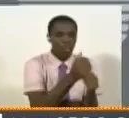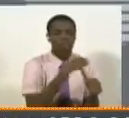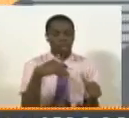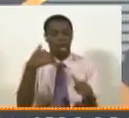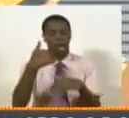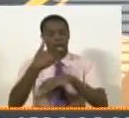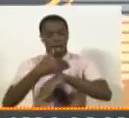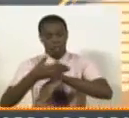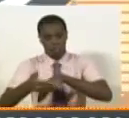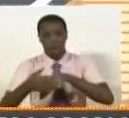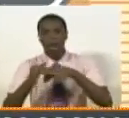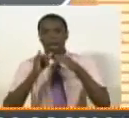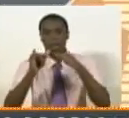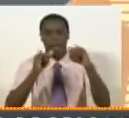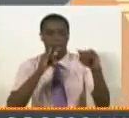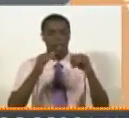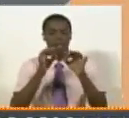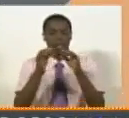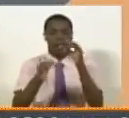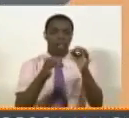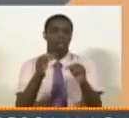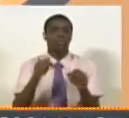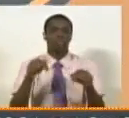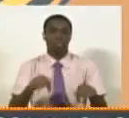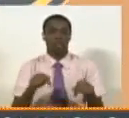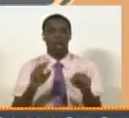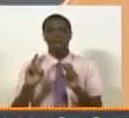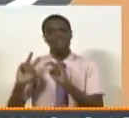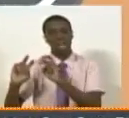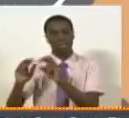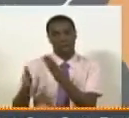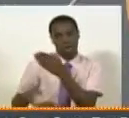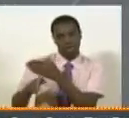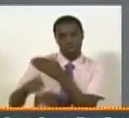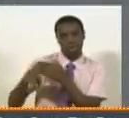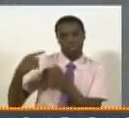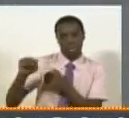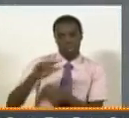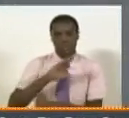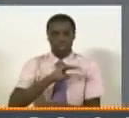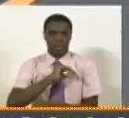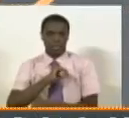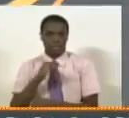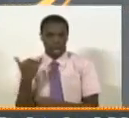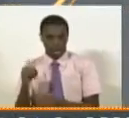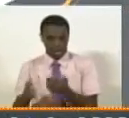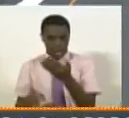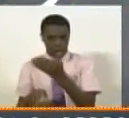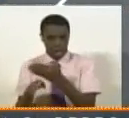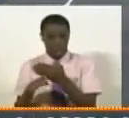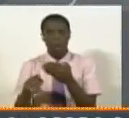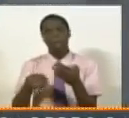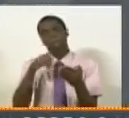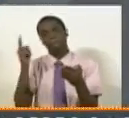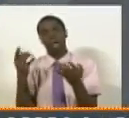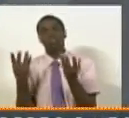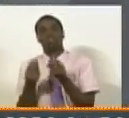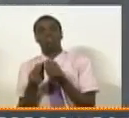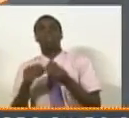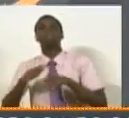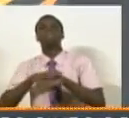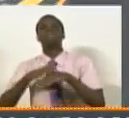de la autopsia médico legal, director de investigaciones que está haciendo el 6CPC, conjuntamente con el Ministerio de Público,